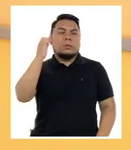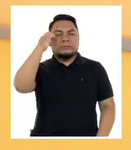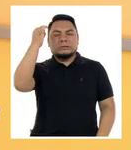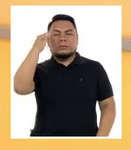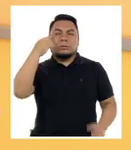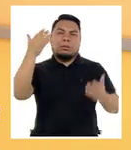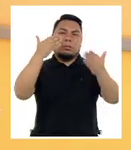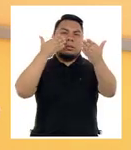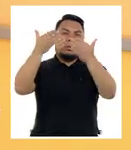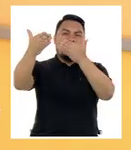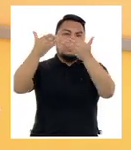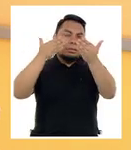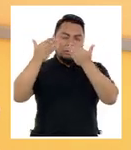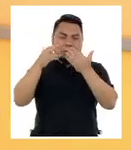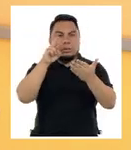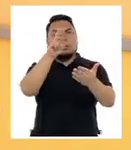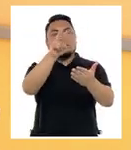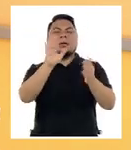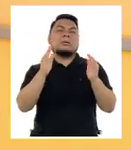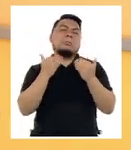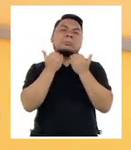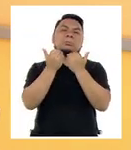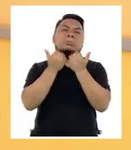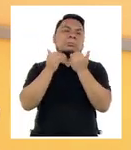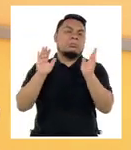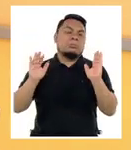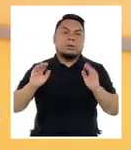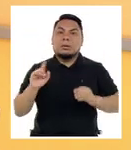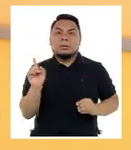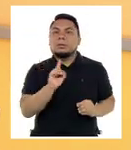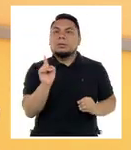ocular, por ejemplo. Todos, bueno, definitivamente la